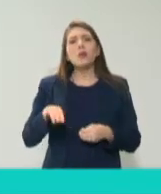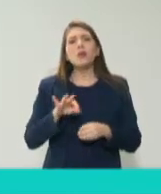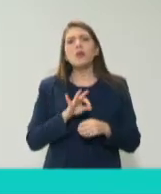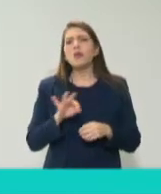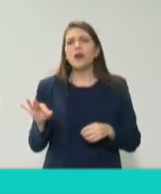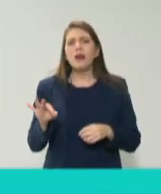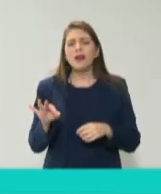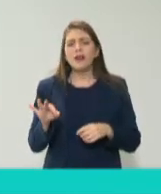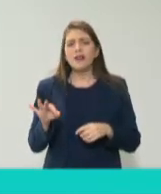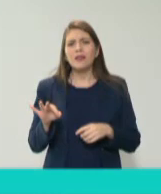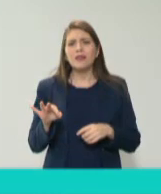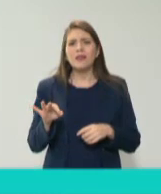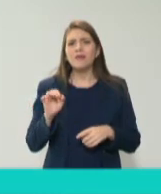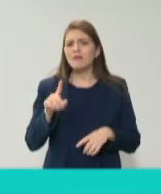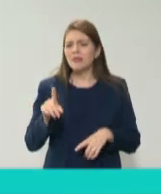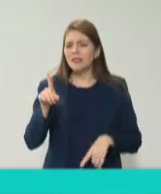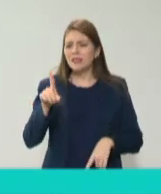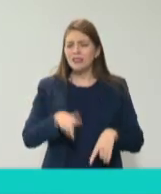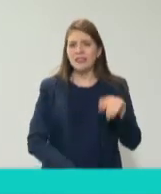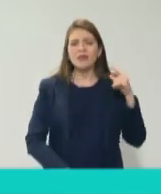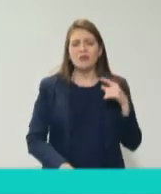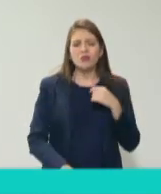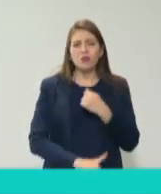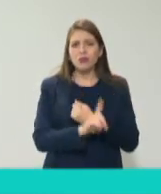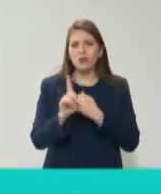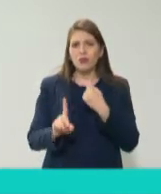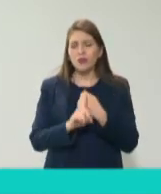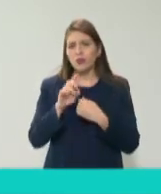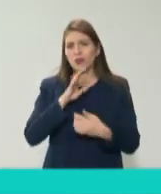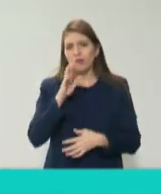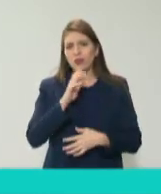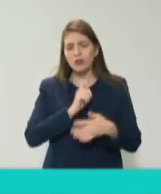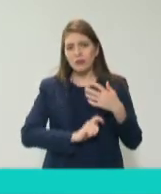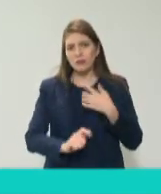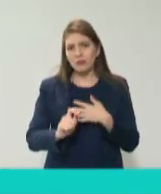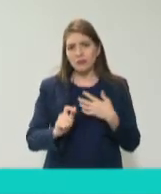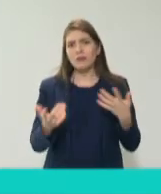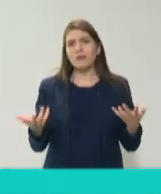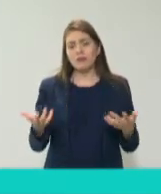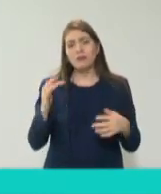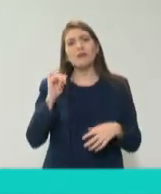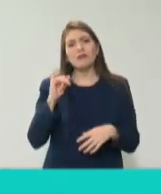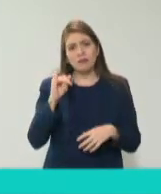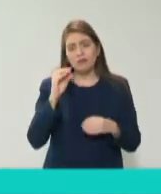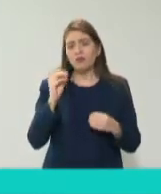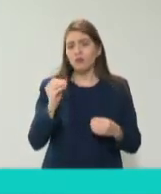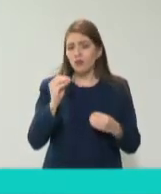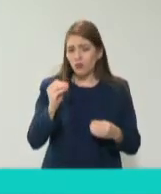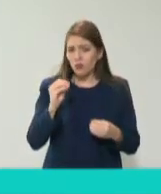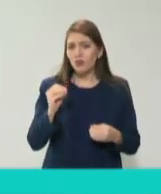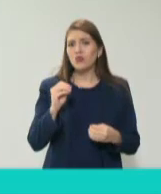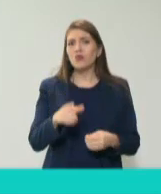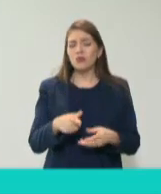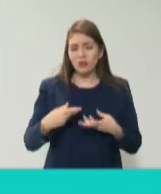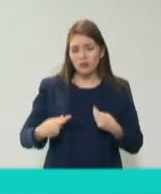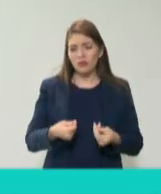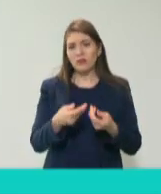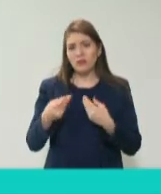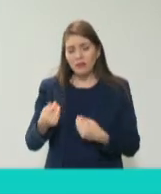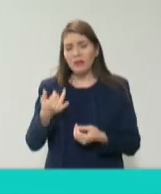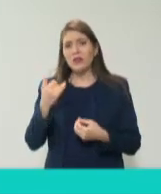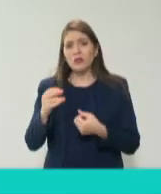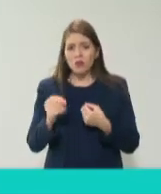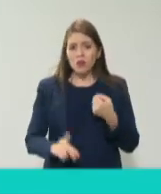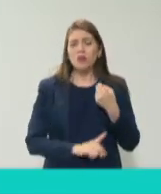al problema de la corrupción que sí nos aqueja muchísimo y si es cierto cuesta mucho dinero sobre todo cuesta muchas vidas y creo que